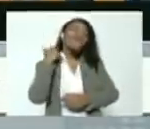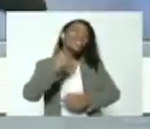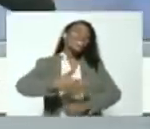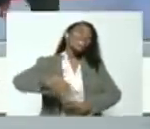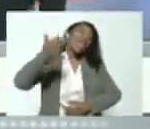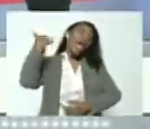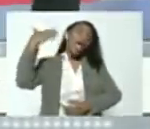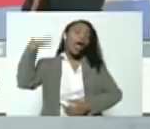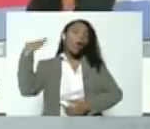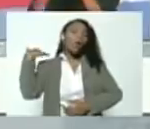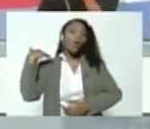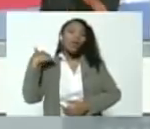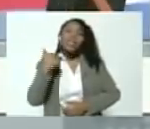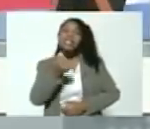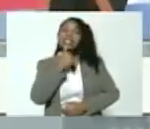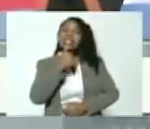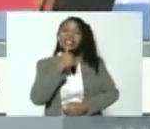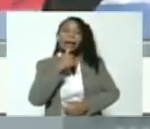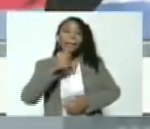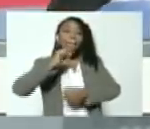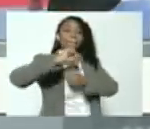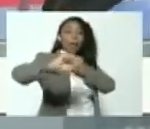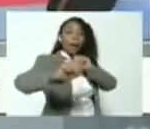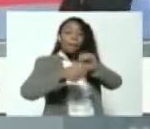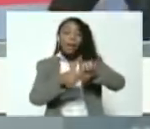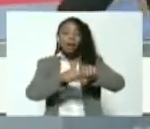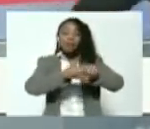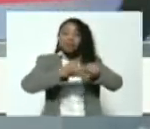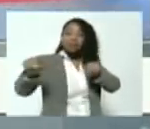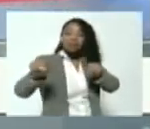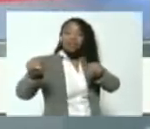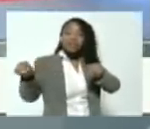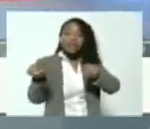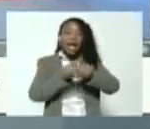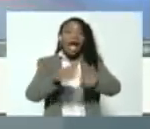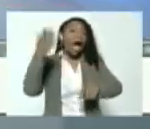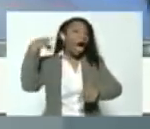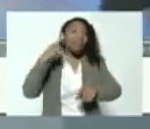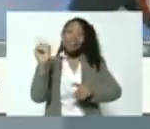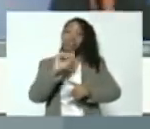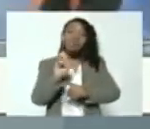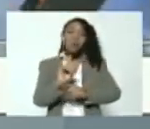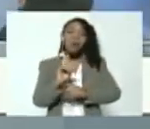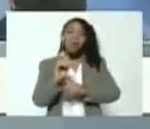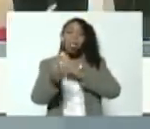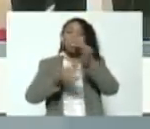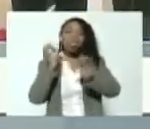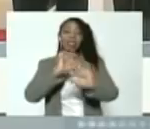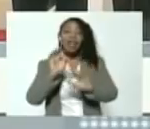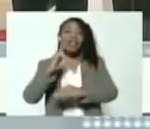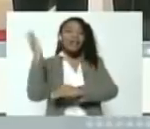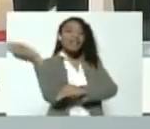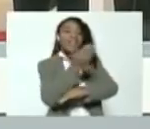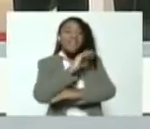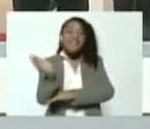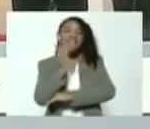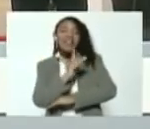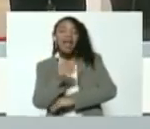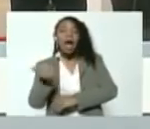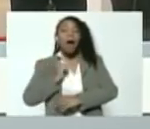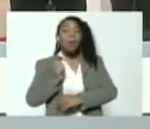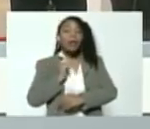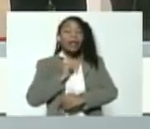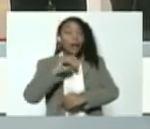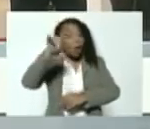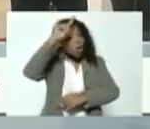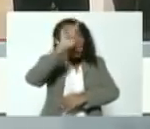Ahora, ¿quién se mete conmigo con esa katana? Si antes no tenía katana y mira, le cortaba la cabeza a los demonios.